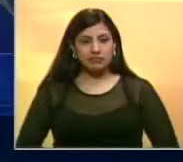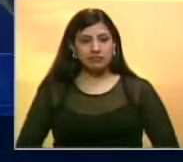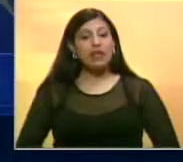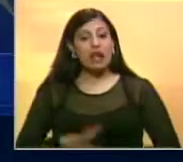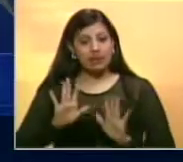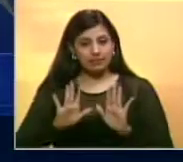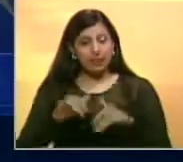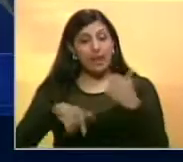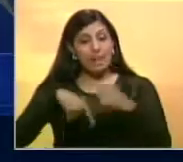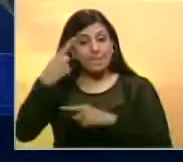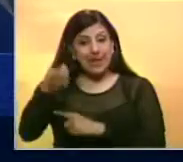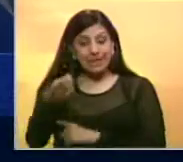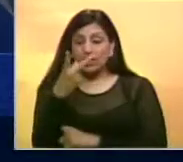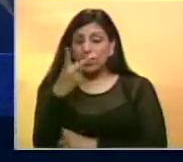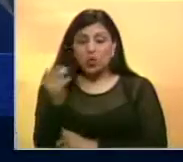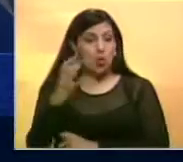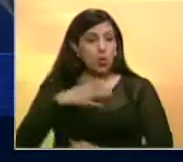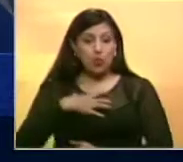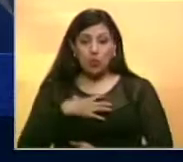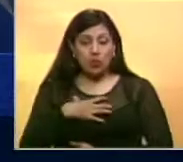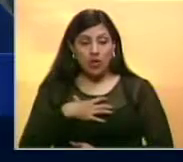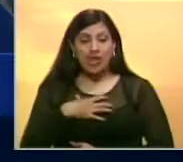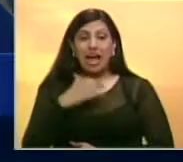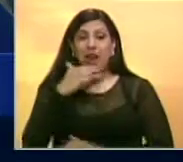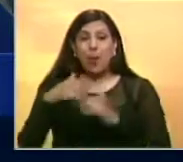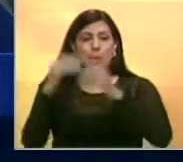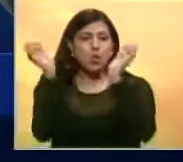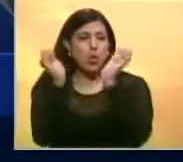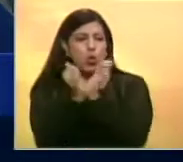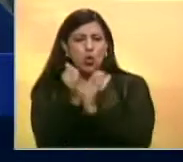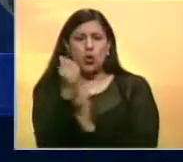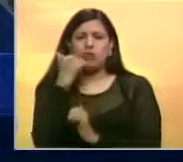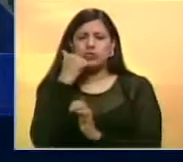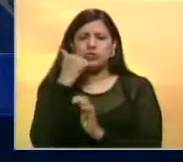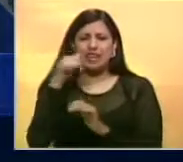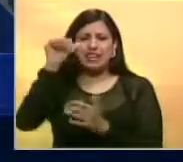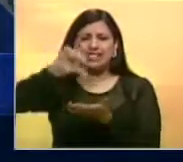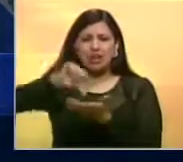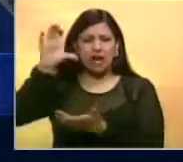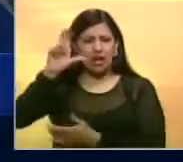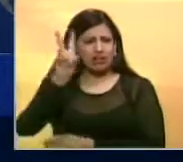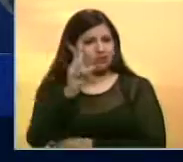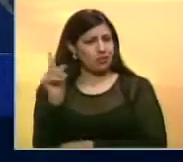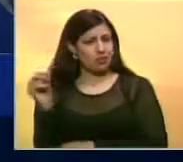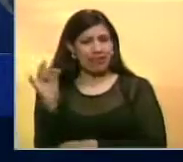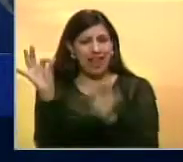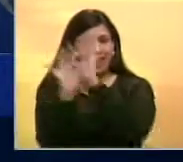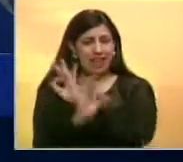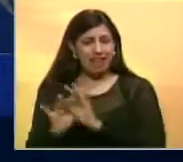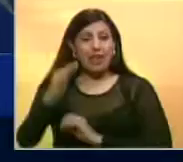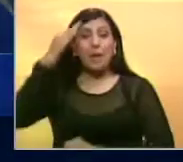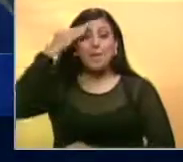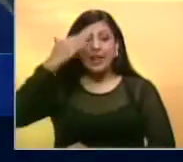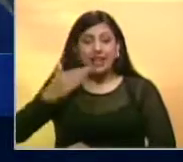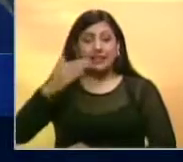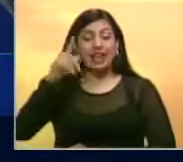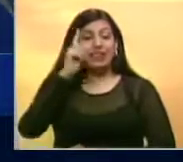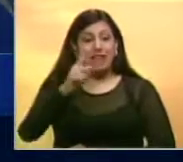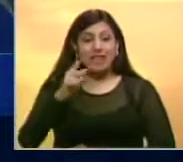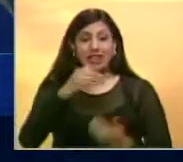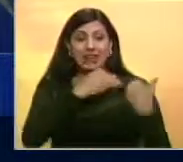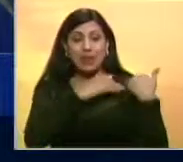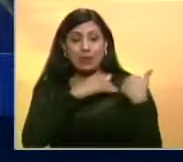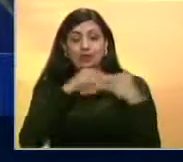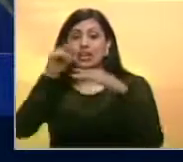El día de mañana no puede ocurrir nada que esté fuera de la ley en el centro de Caracas. Nada. La Fuerza Armada Nacional tiene un